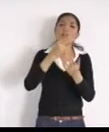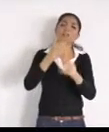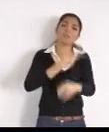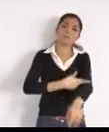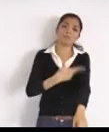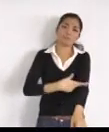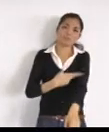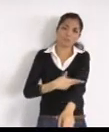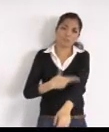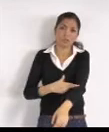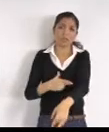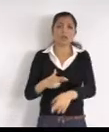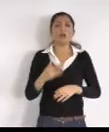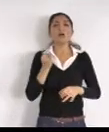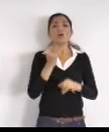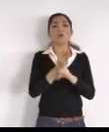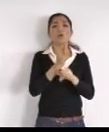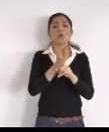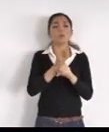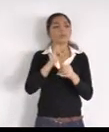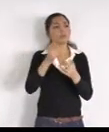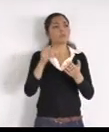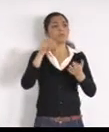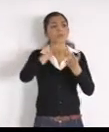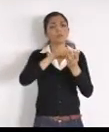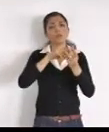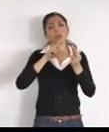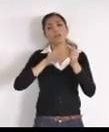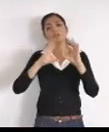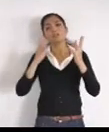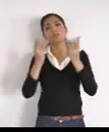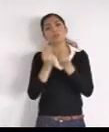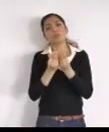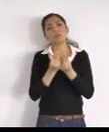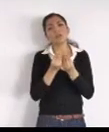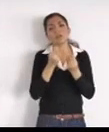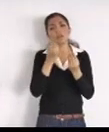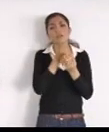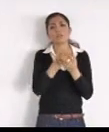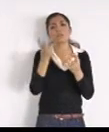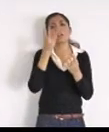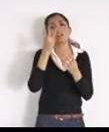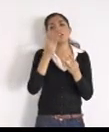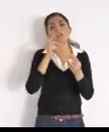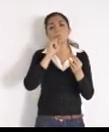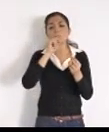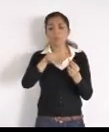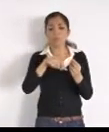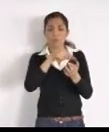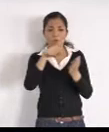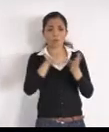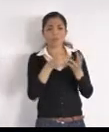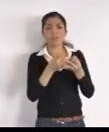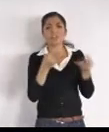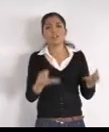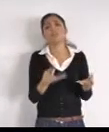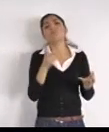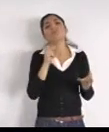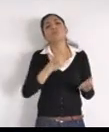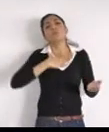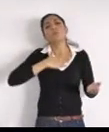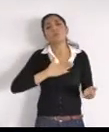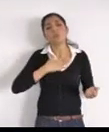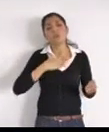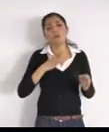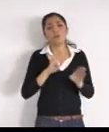van a cobrar, tres preales, y tres aguas, de un mismo terreno, no se me hace justo, se me hace un robo, yo quise sacar, una poquita más,